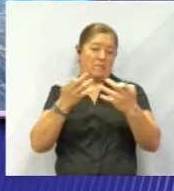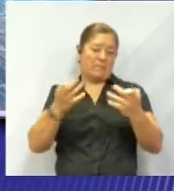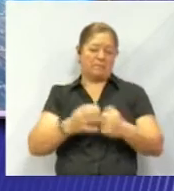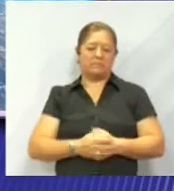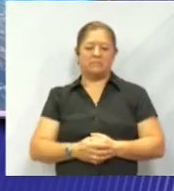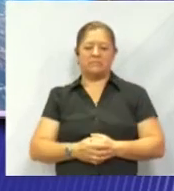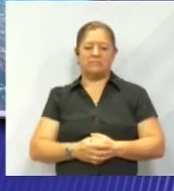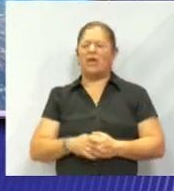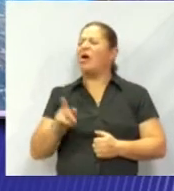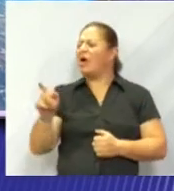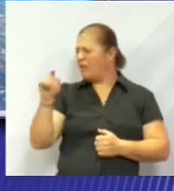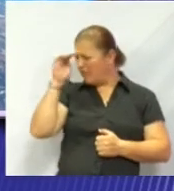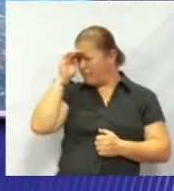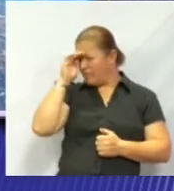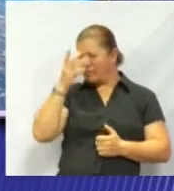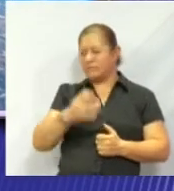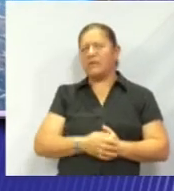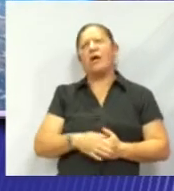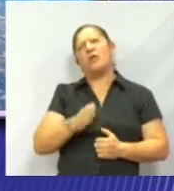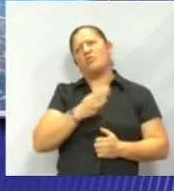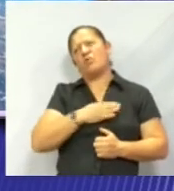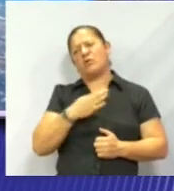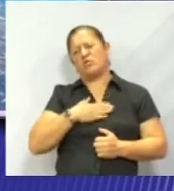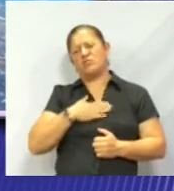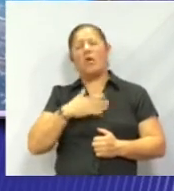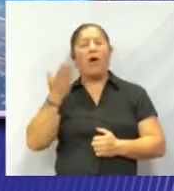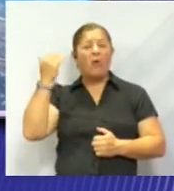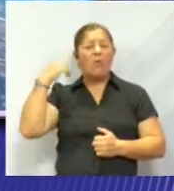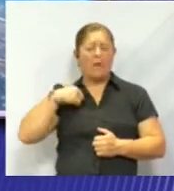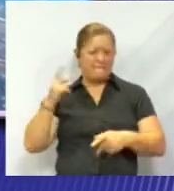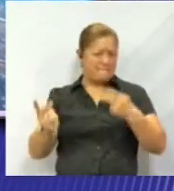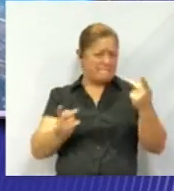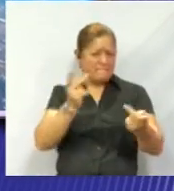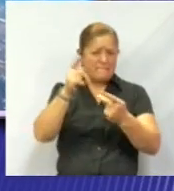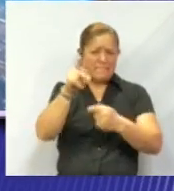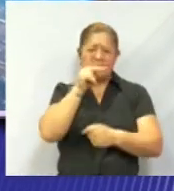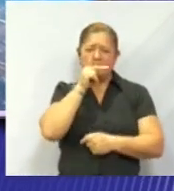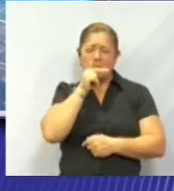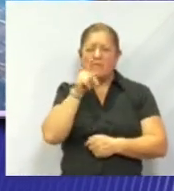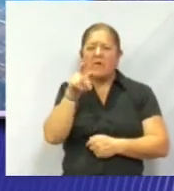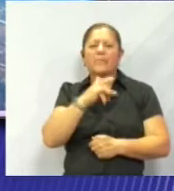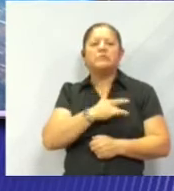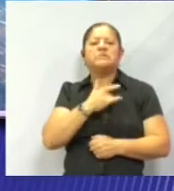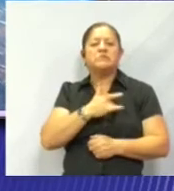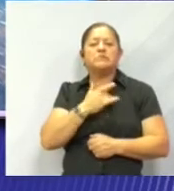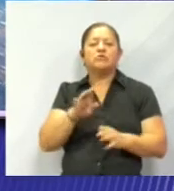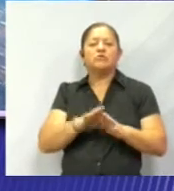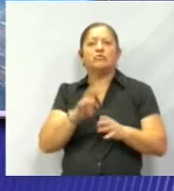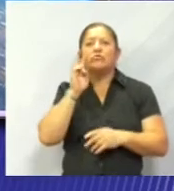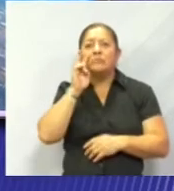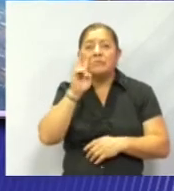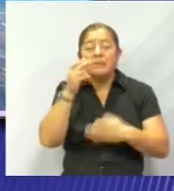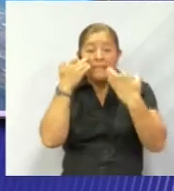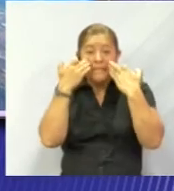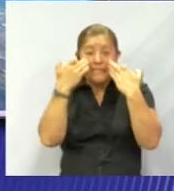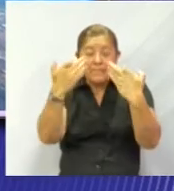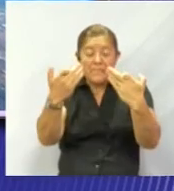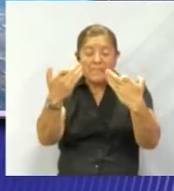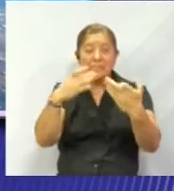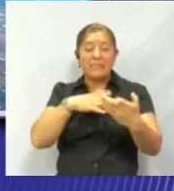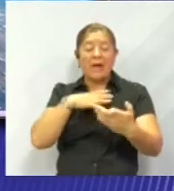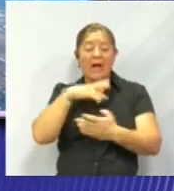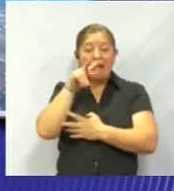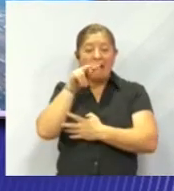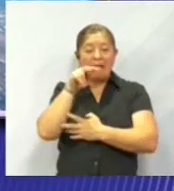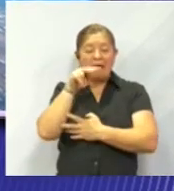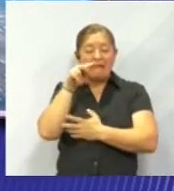sé, me pregunto, bueno, alguna vez le pregunté inclusive a mi papá cómo se sintió ese momento que estaba en vivo y la verdad yo creo que iba a haber